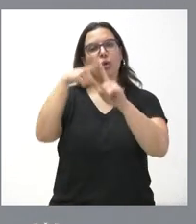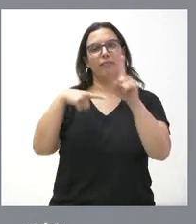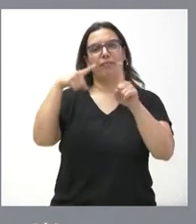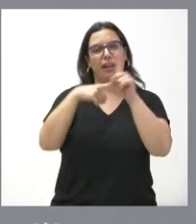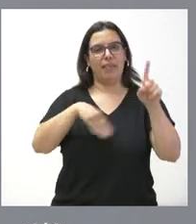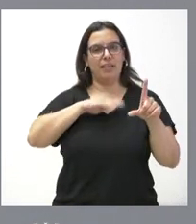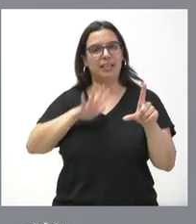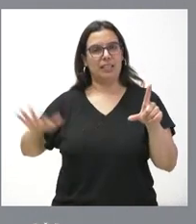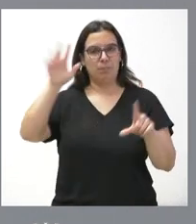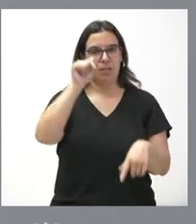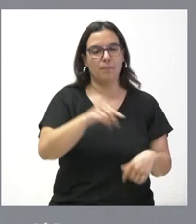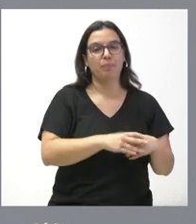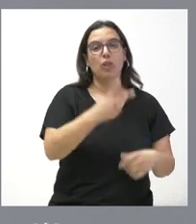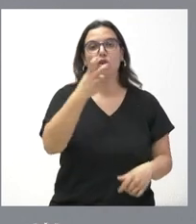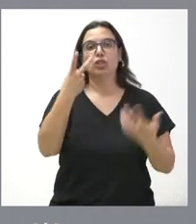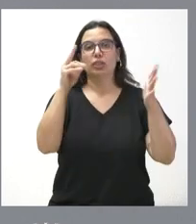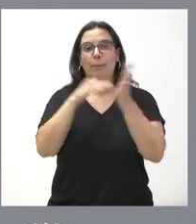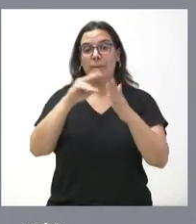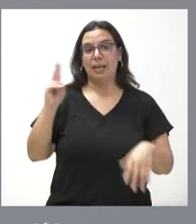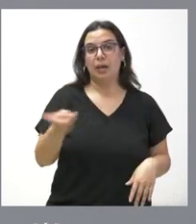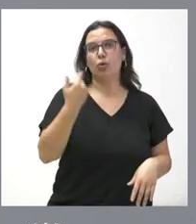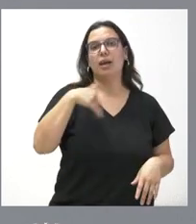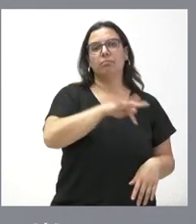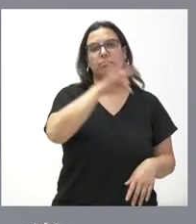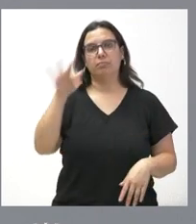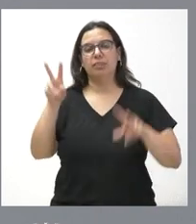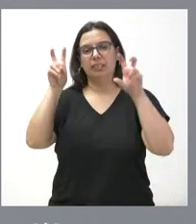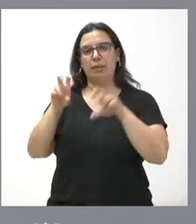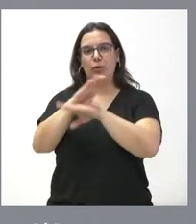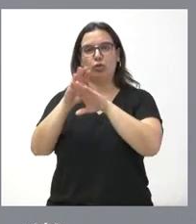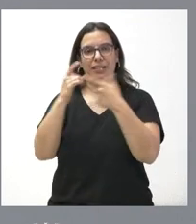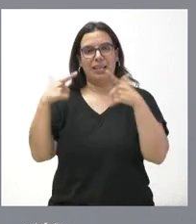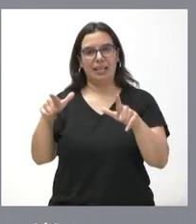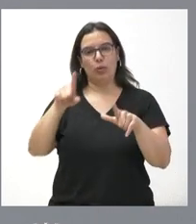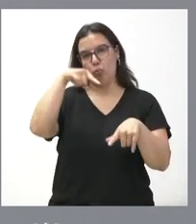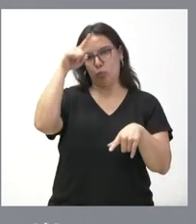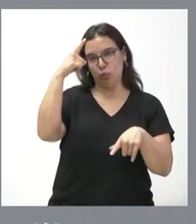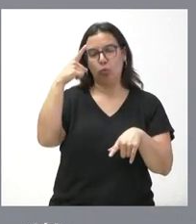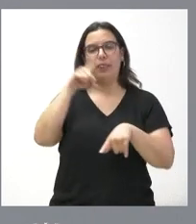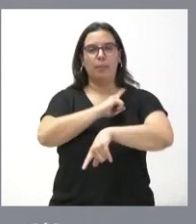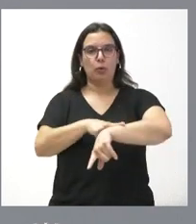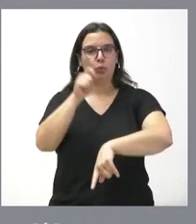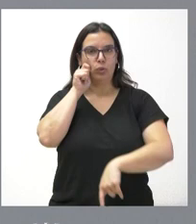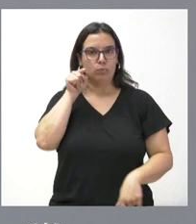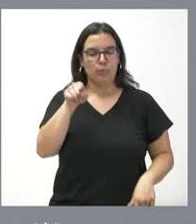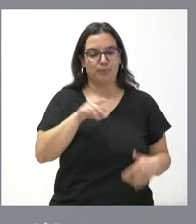España. 270.000 euros y paso con ello a las actuaciones de la Consejería de Cultura, Deporte y Turismo.